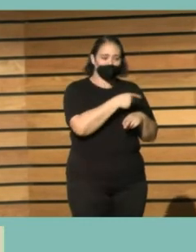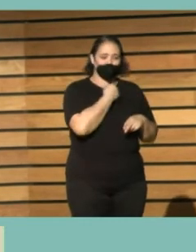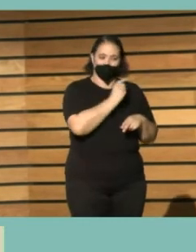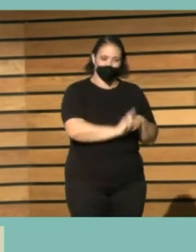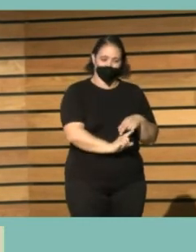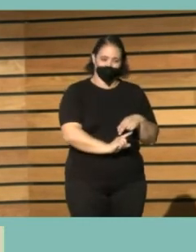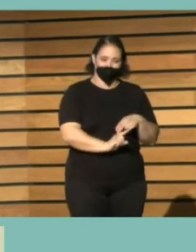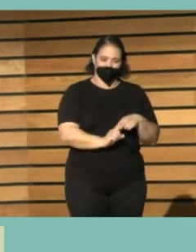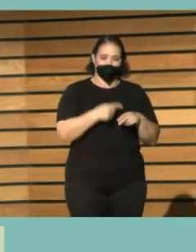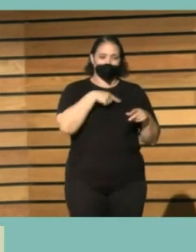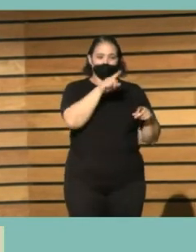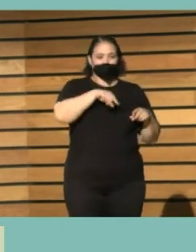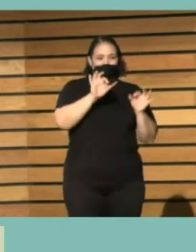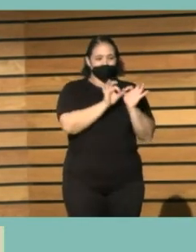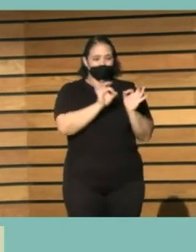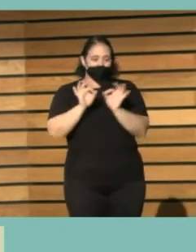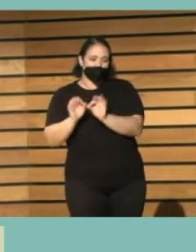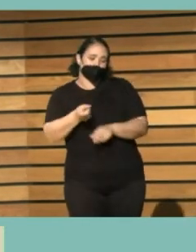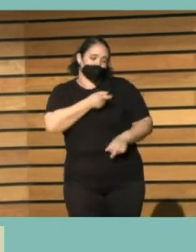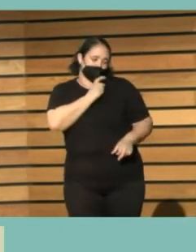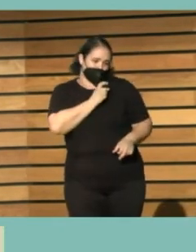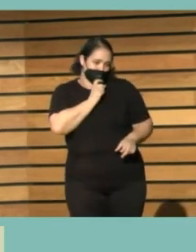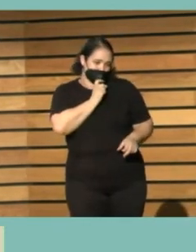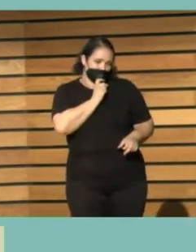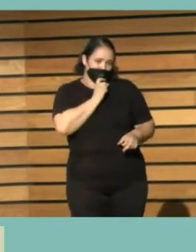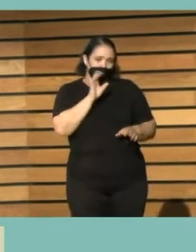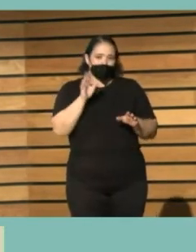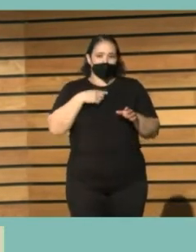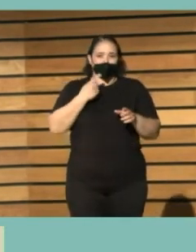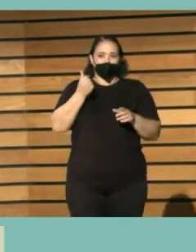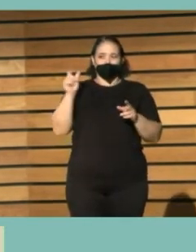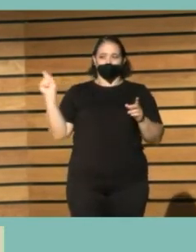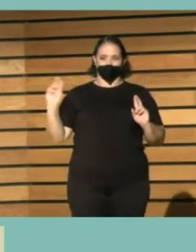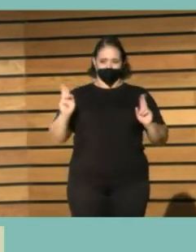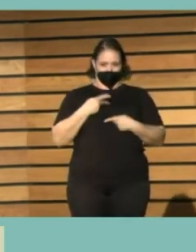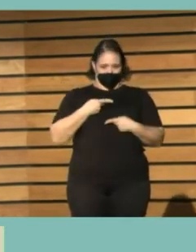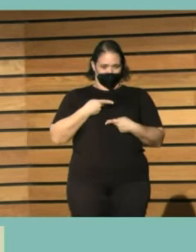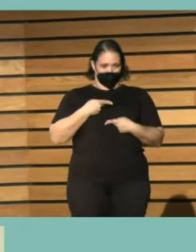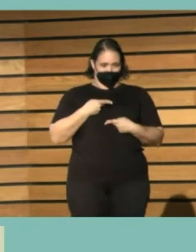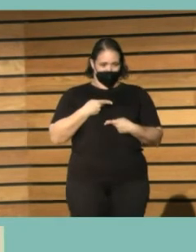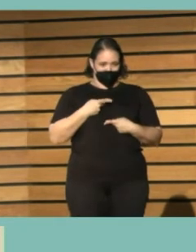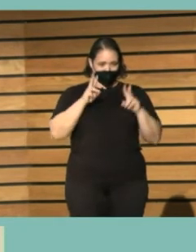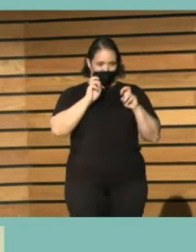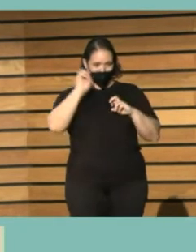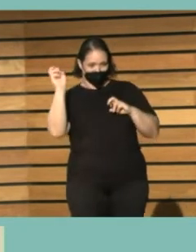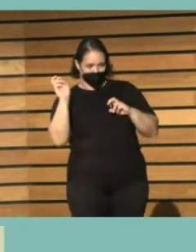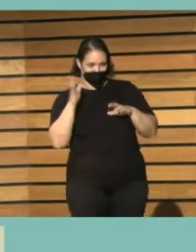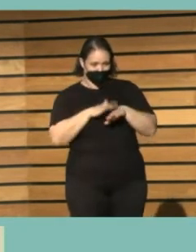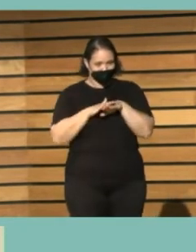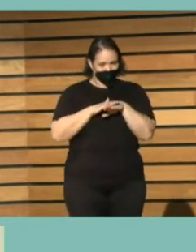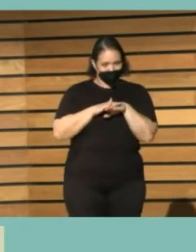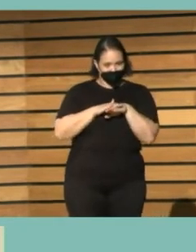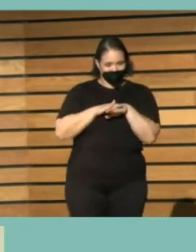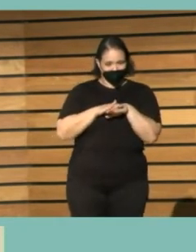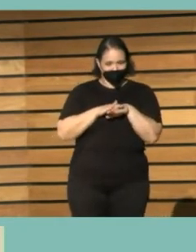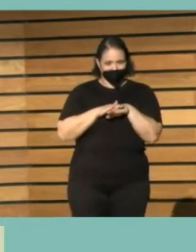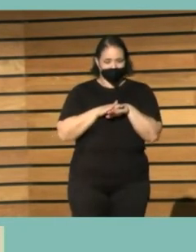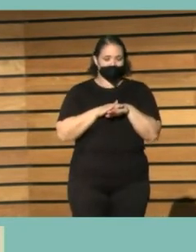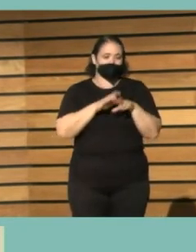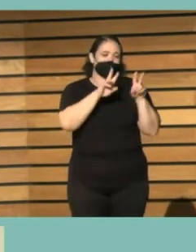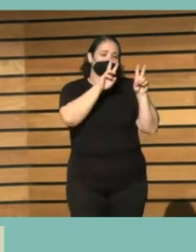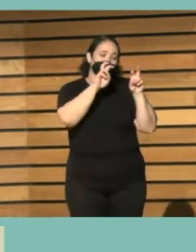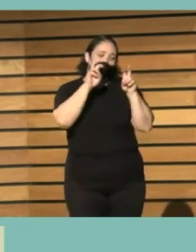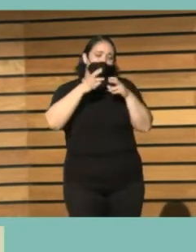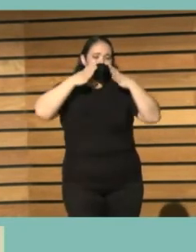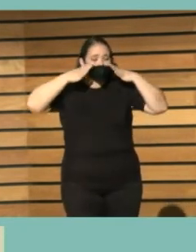¿cómo nos preparamos para esto? lo siento por cortar un poco el rollo pero no te preocupes es un tema que sí que